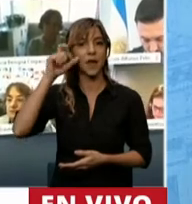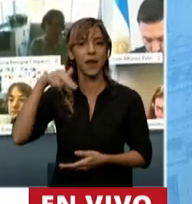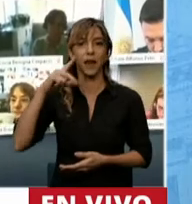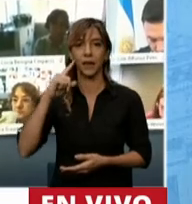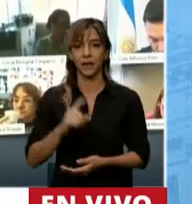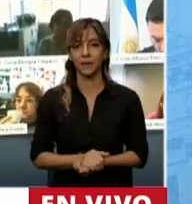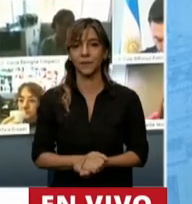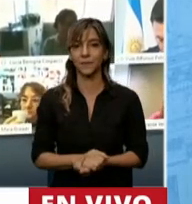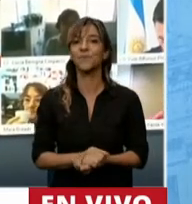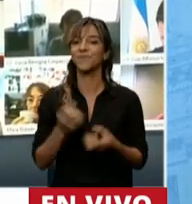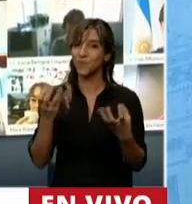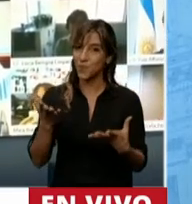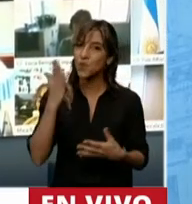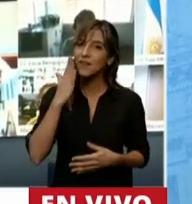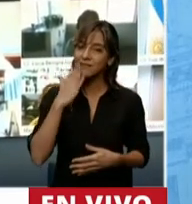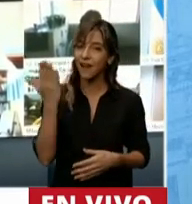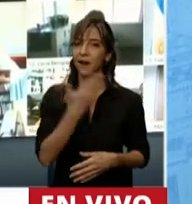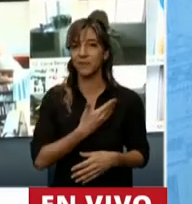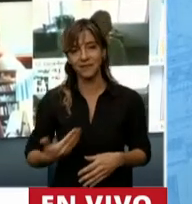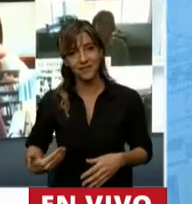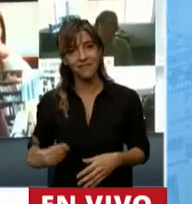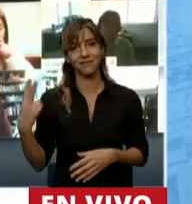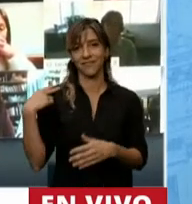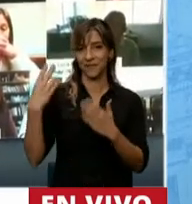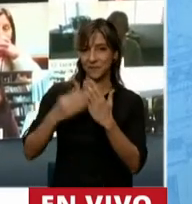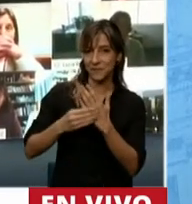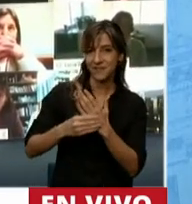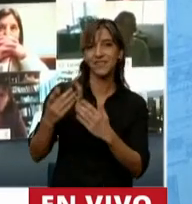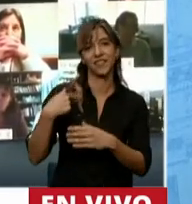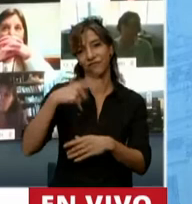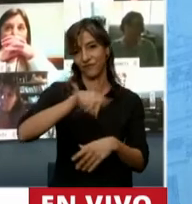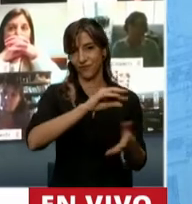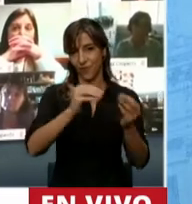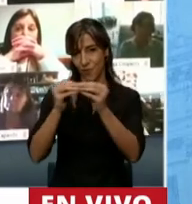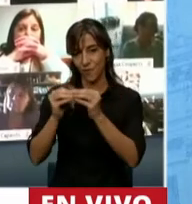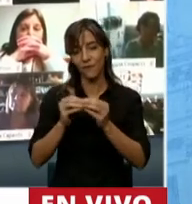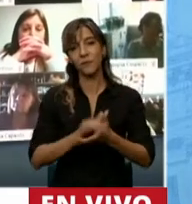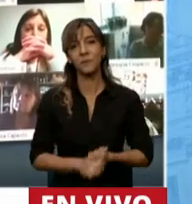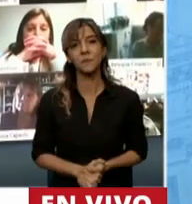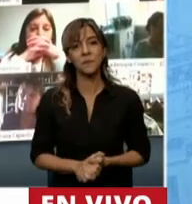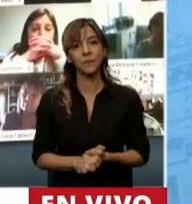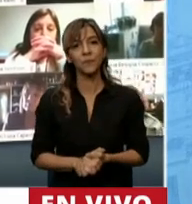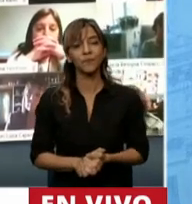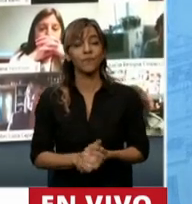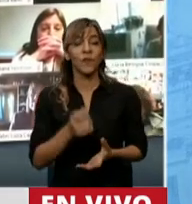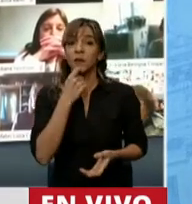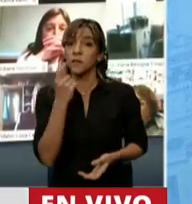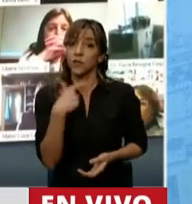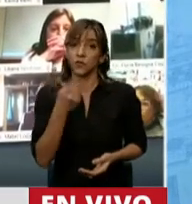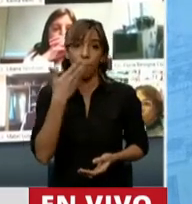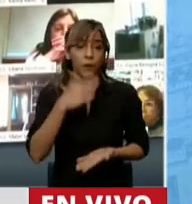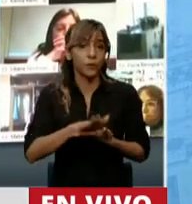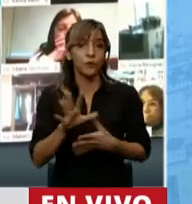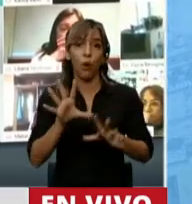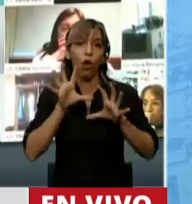Buenas tardes, Presidente, Jefe de Gabinete y demás colegas. Quisiera empezar diciéndole que si hablamos de odio, creo que también